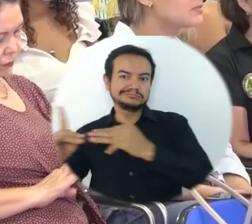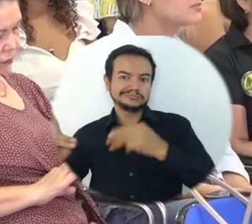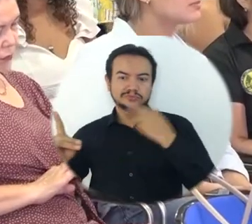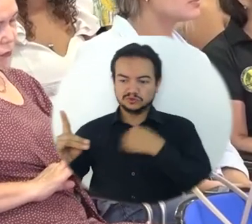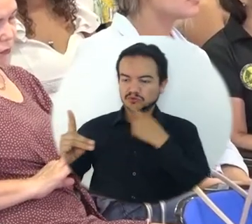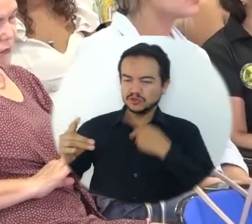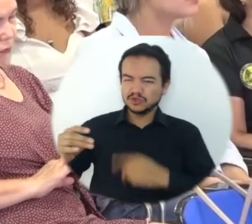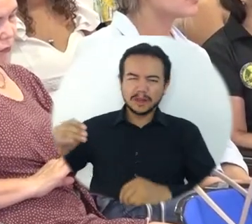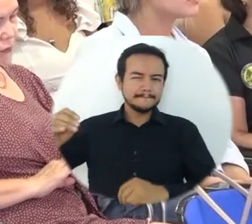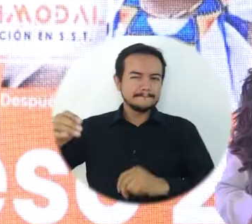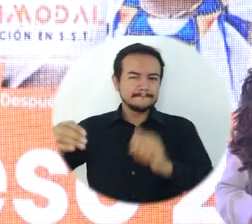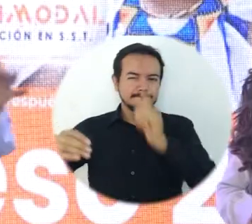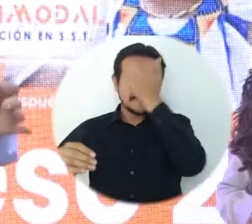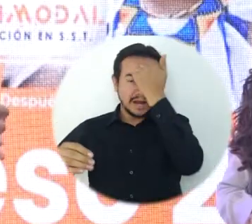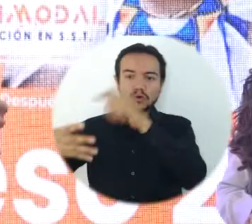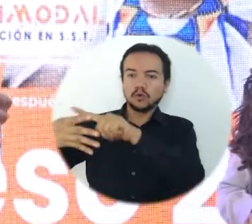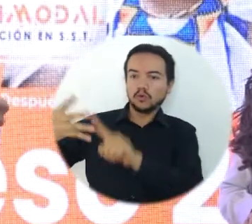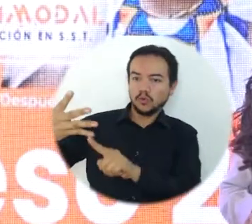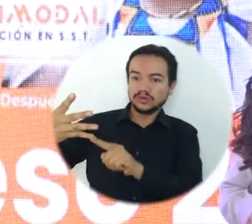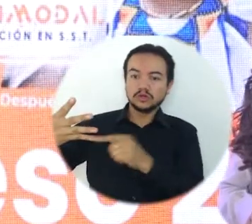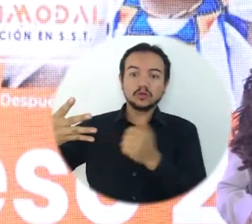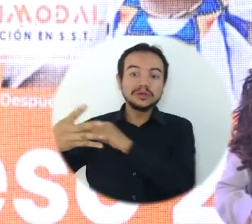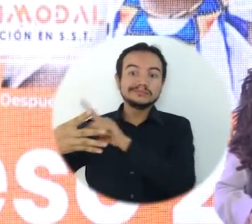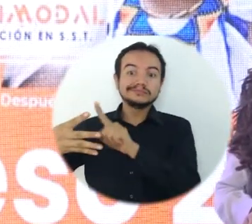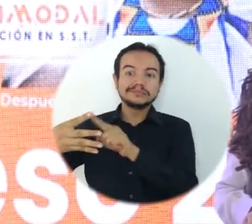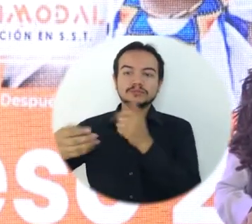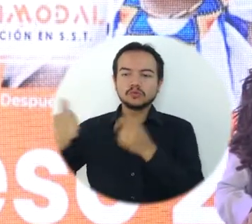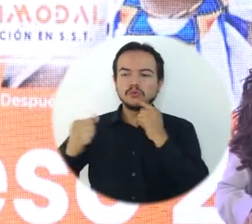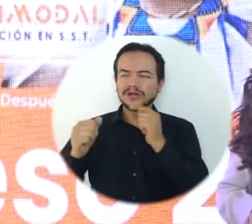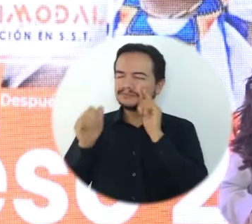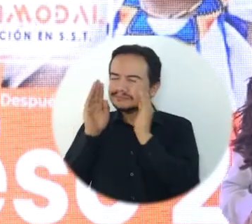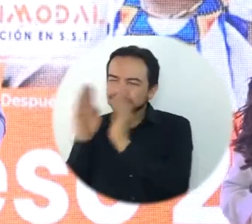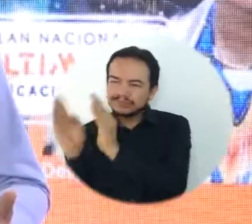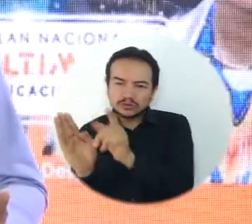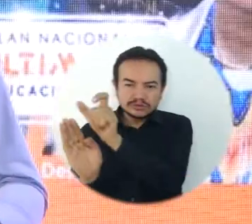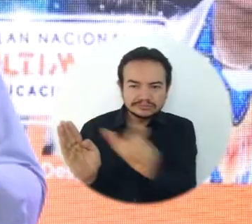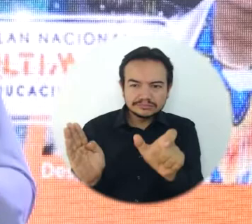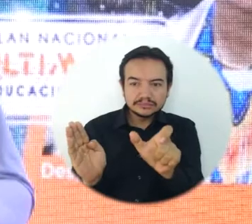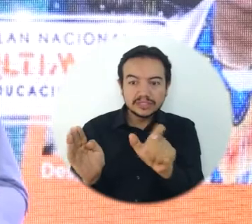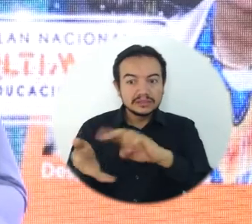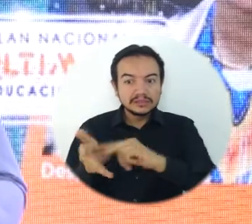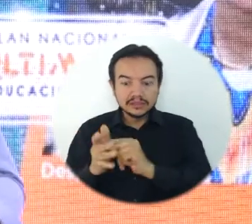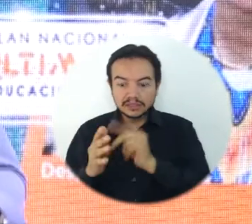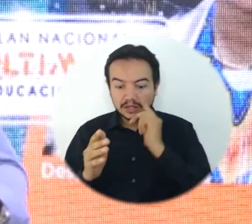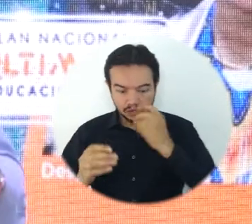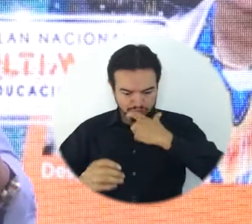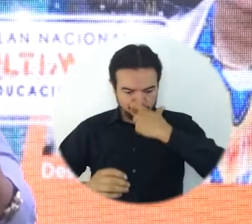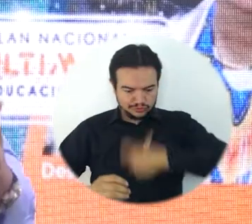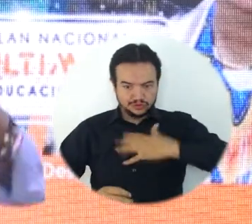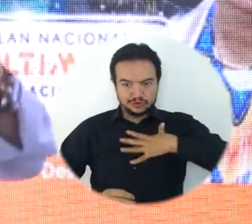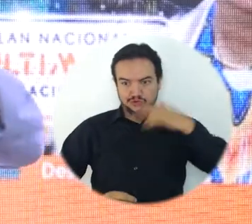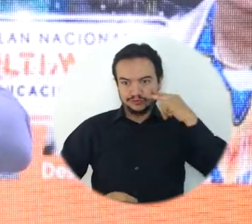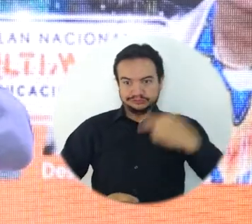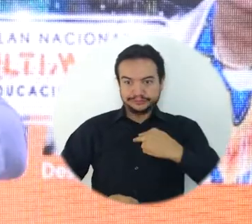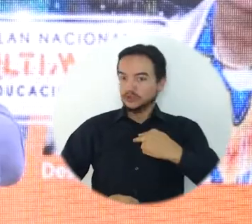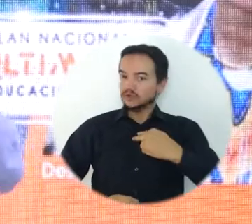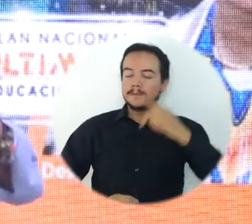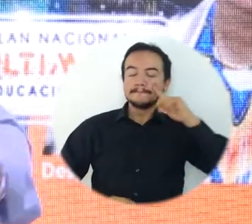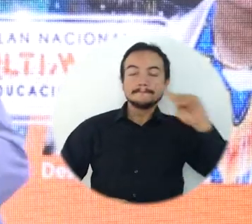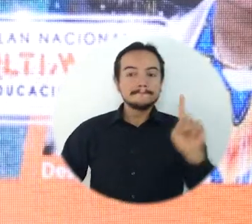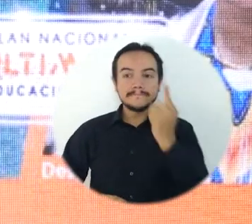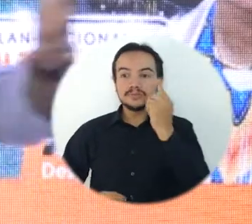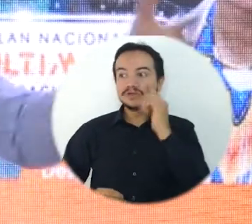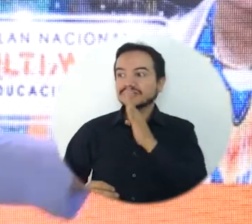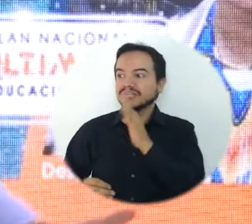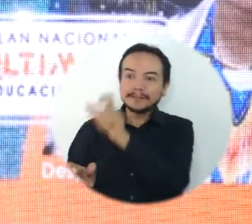Nosotros en la universidad tenemos cuatro principios de gestión, uno de esos es primero la gente. Y primero la gente como principio significa no primero yo como